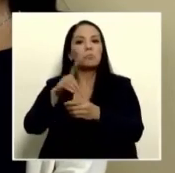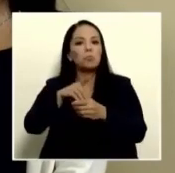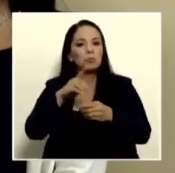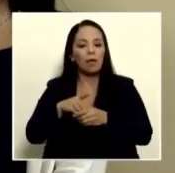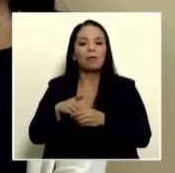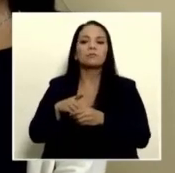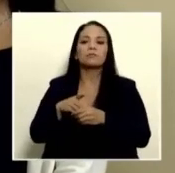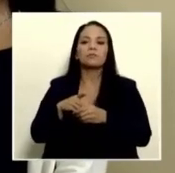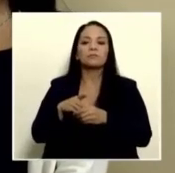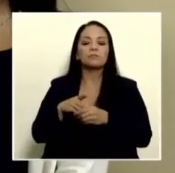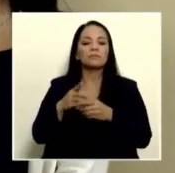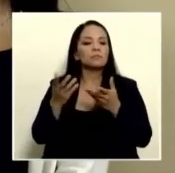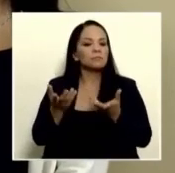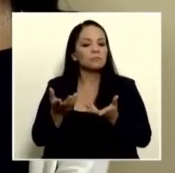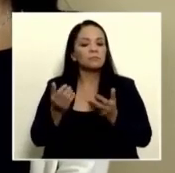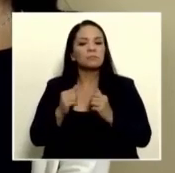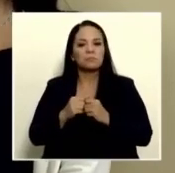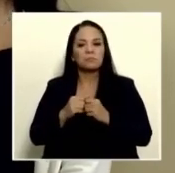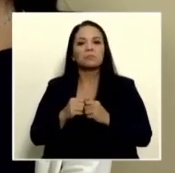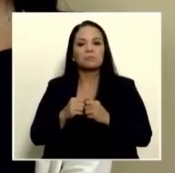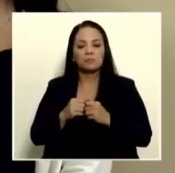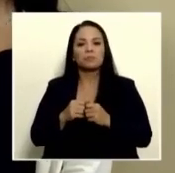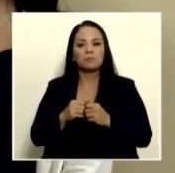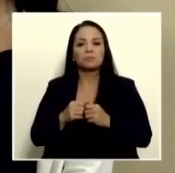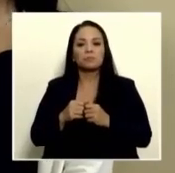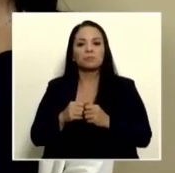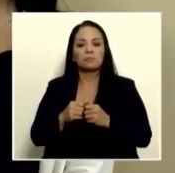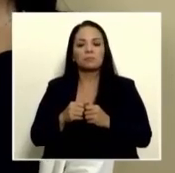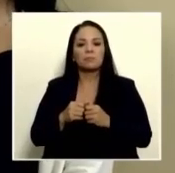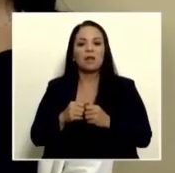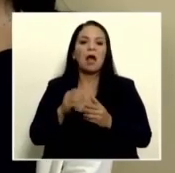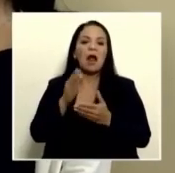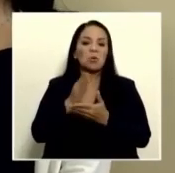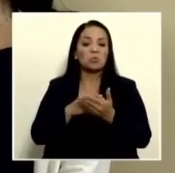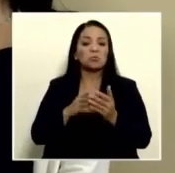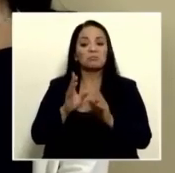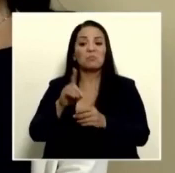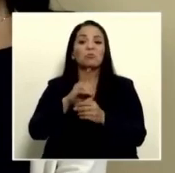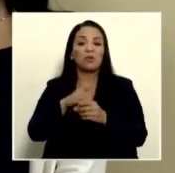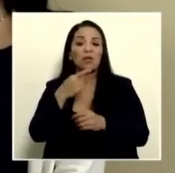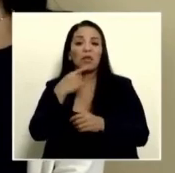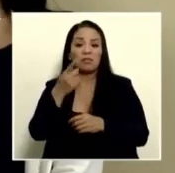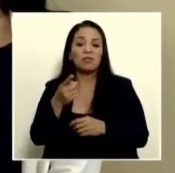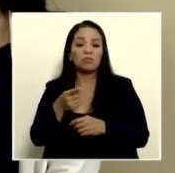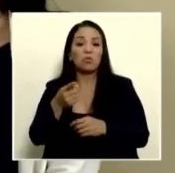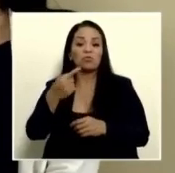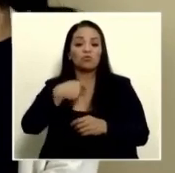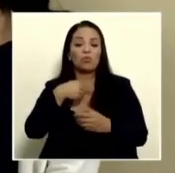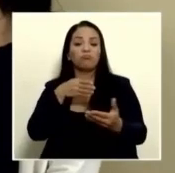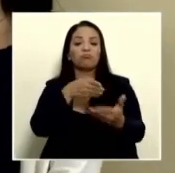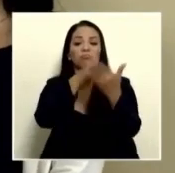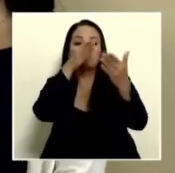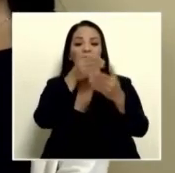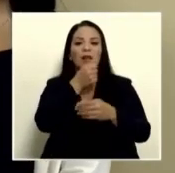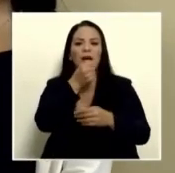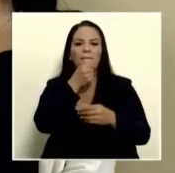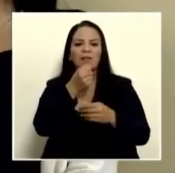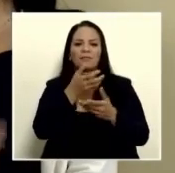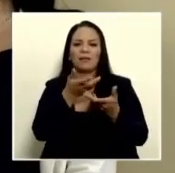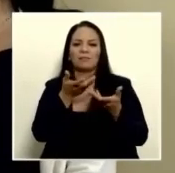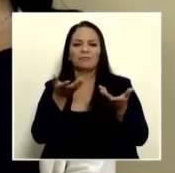que esto es un atentado contra la prensa fíjense juzguen valoren